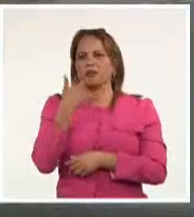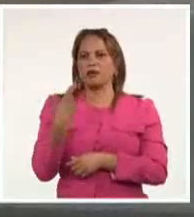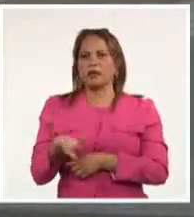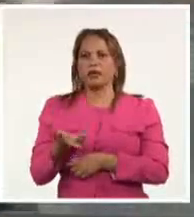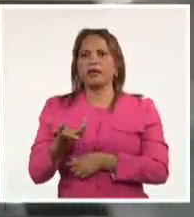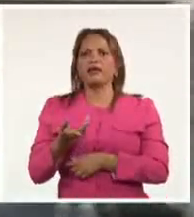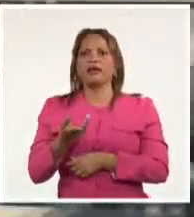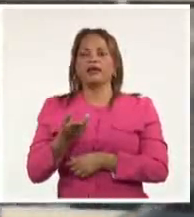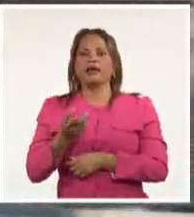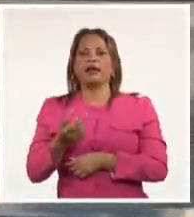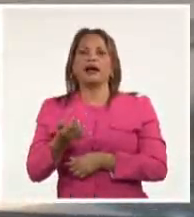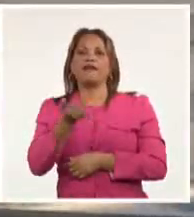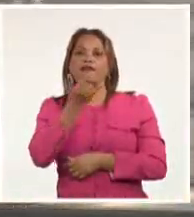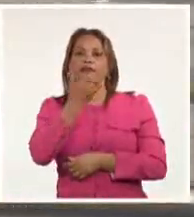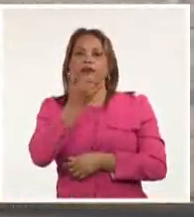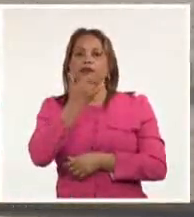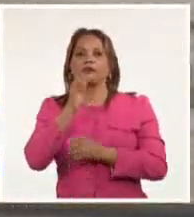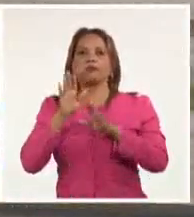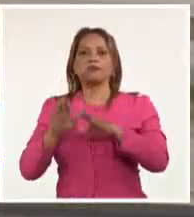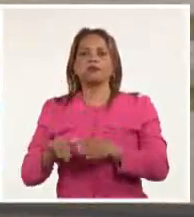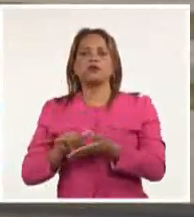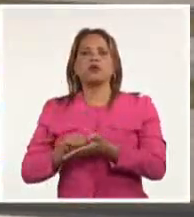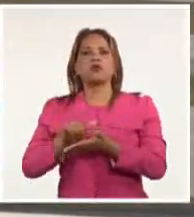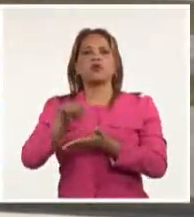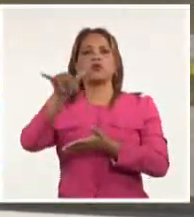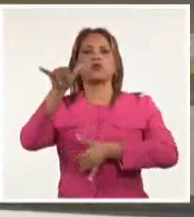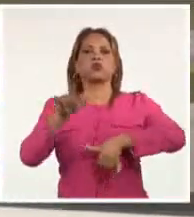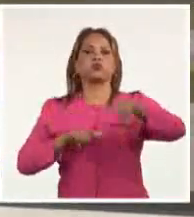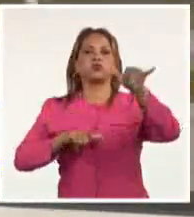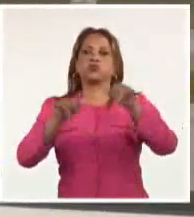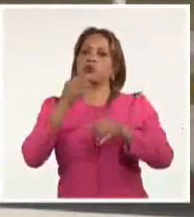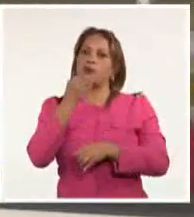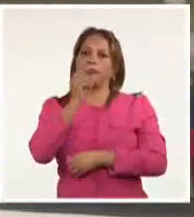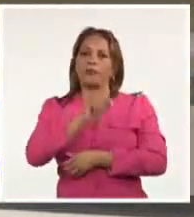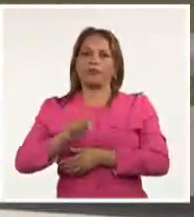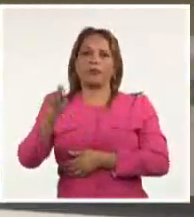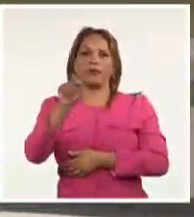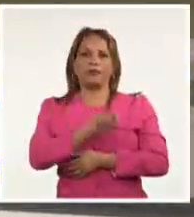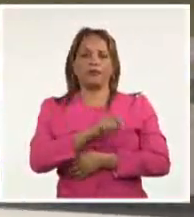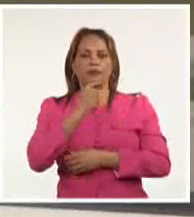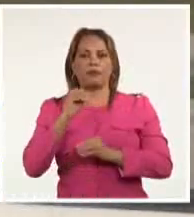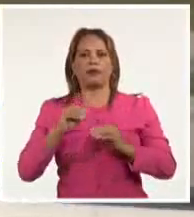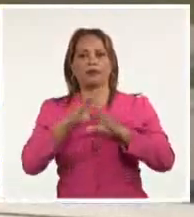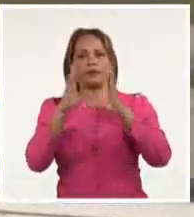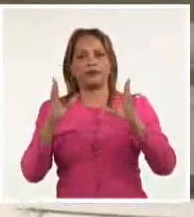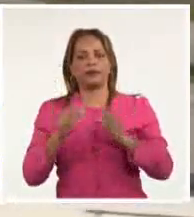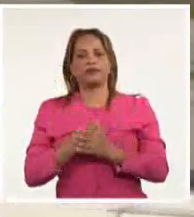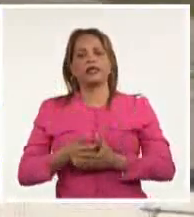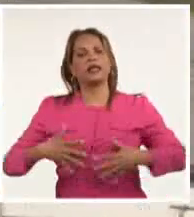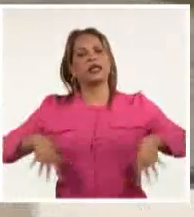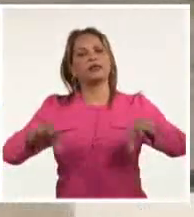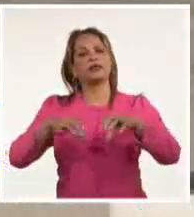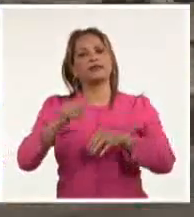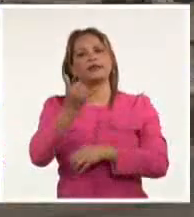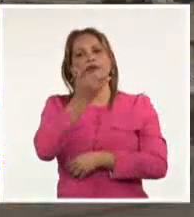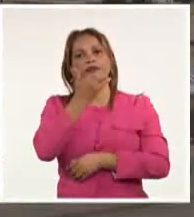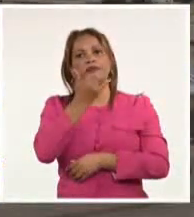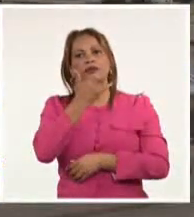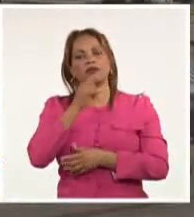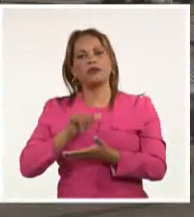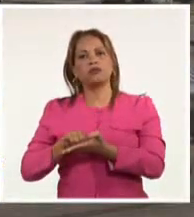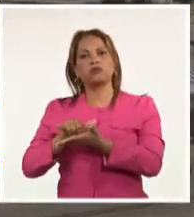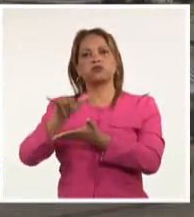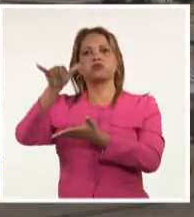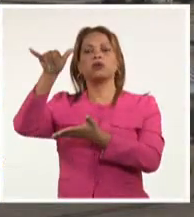suspensión temporal de todas las salidas de vuelos en ese país durante las primeras horas de la mañana. La situación solo afectó los despegues. Los